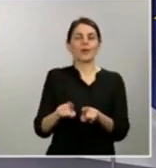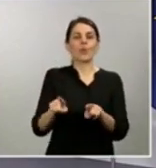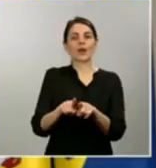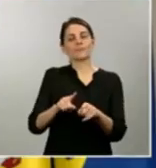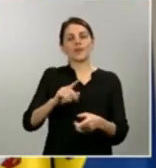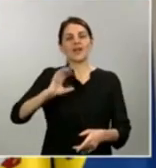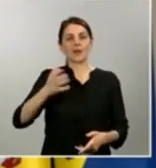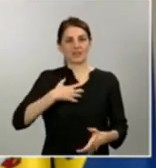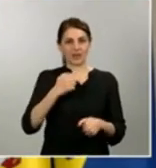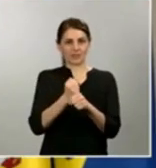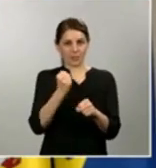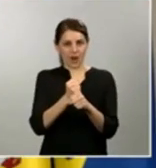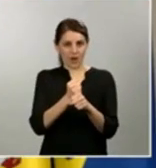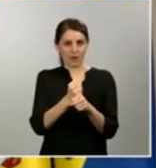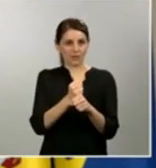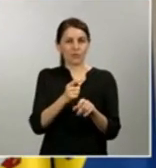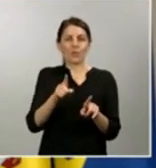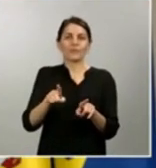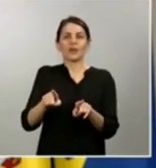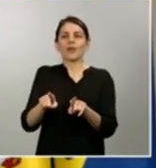prestación que es el 75% de la base reguladora.